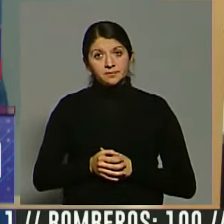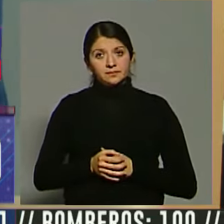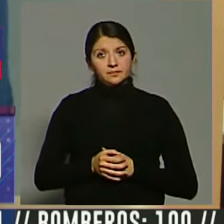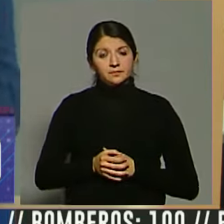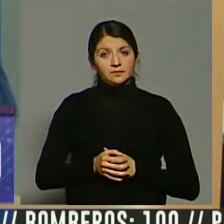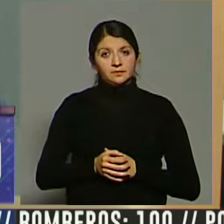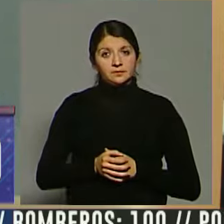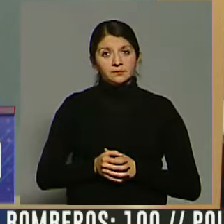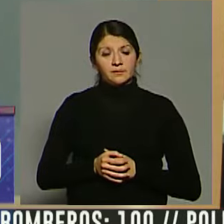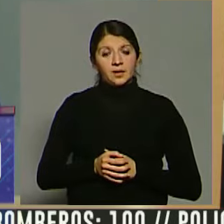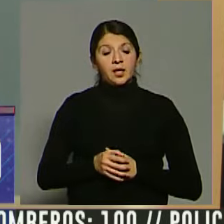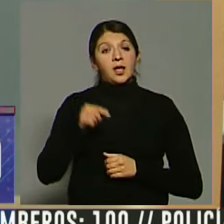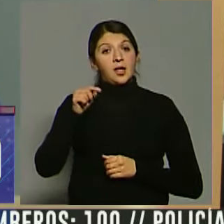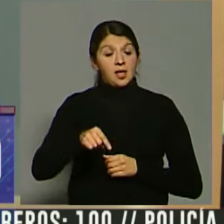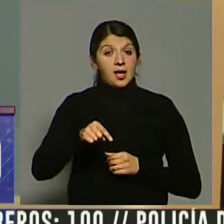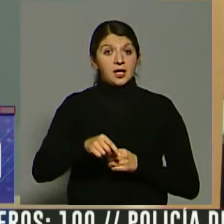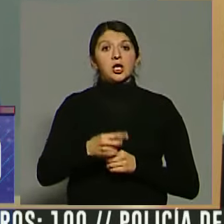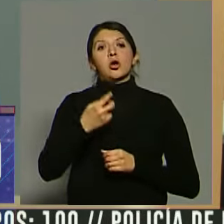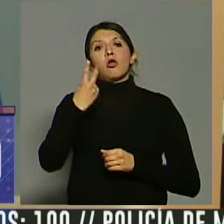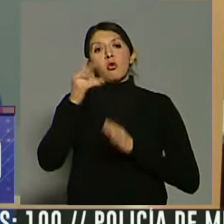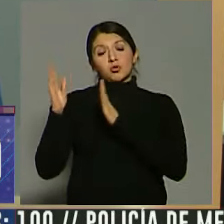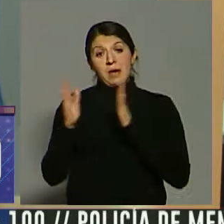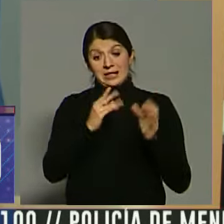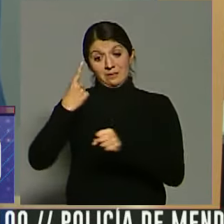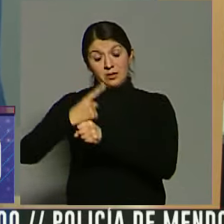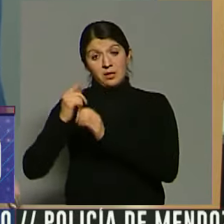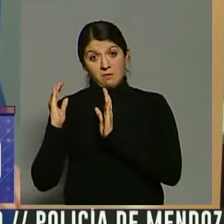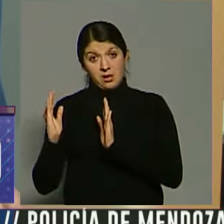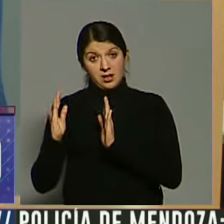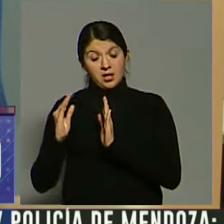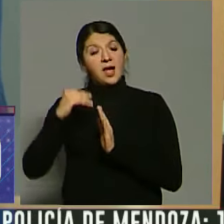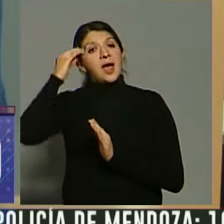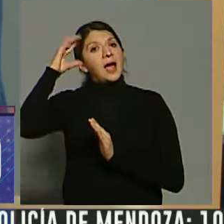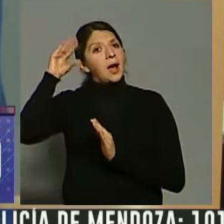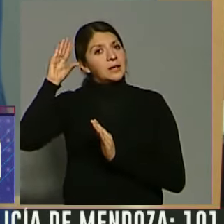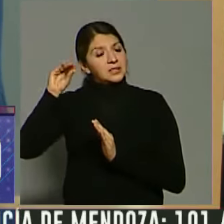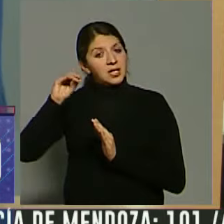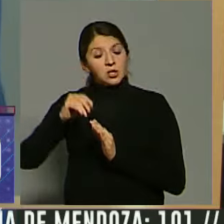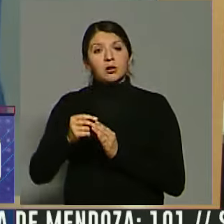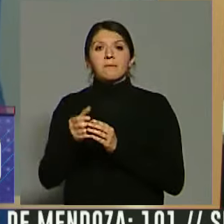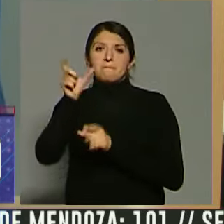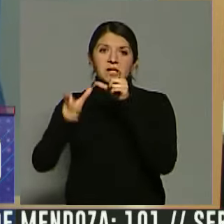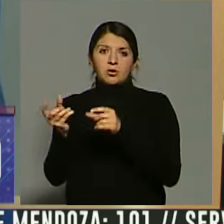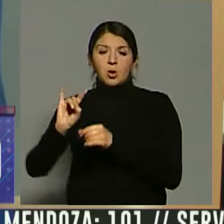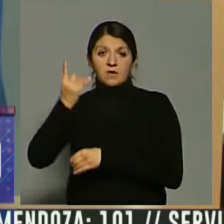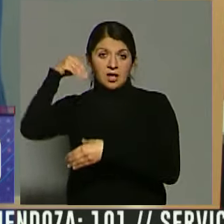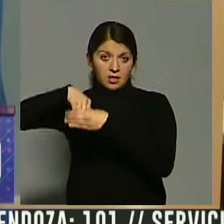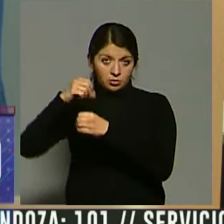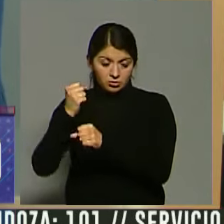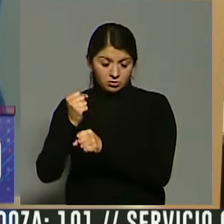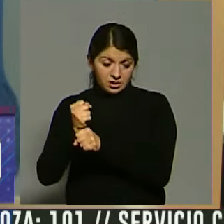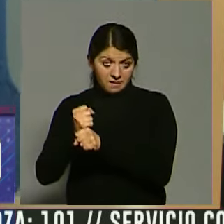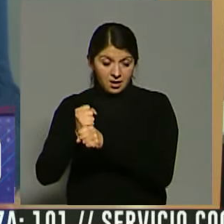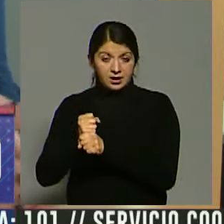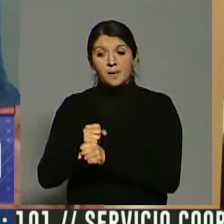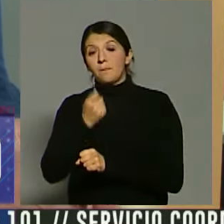Esta se dividió, se divide en dos instancias. En una primera se capacitó al personal de la Uncuyo, entre ellos estudiantes, y en las que